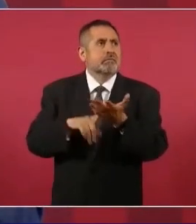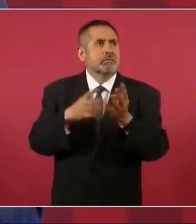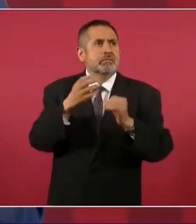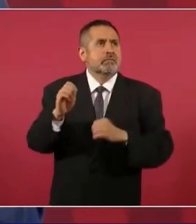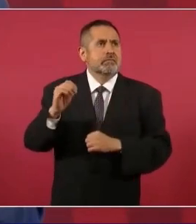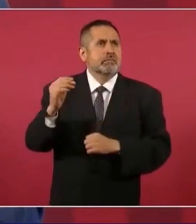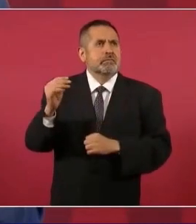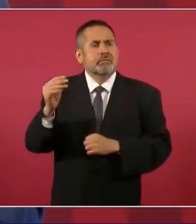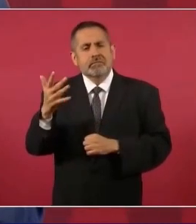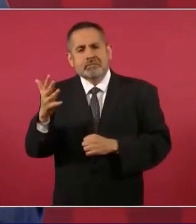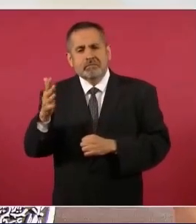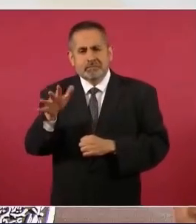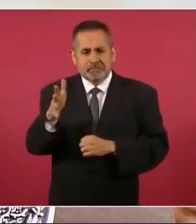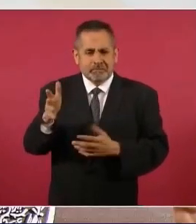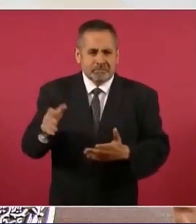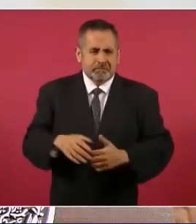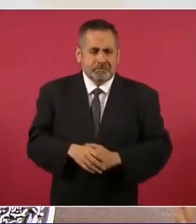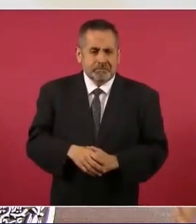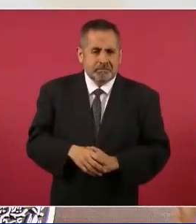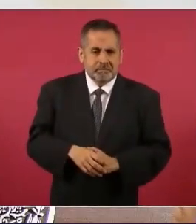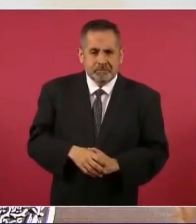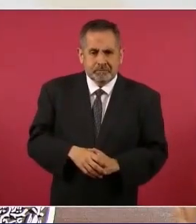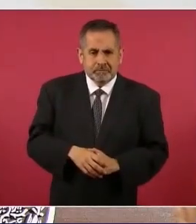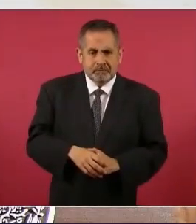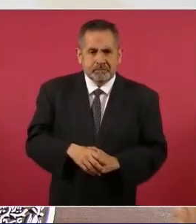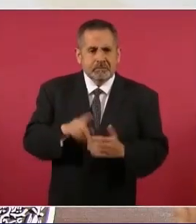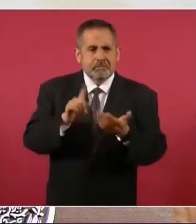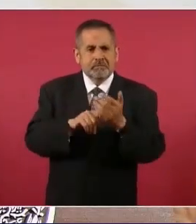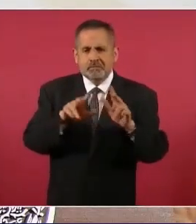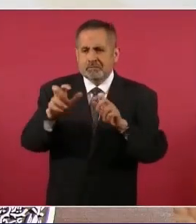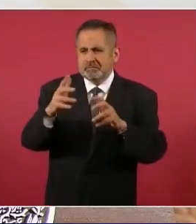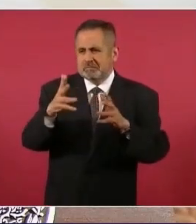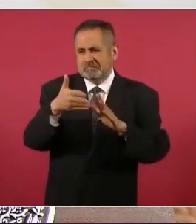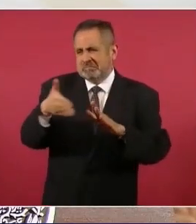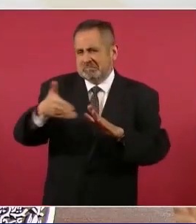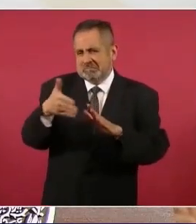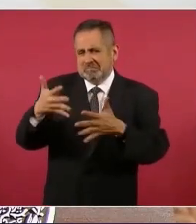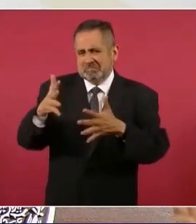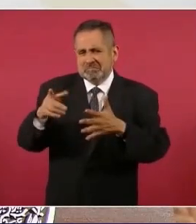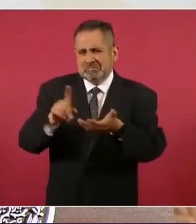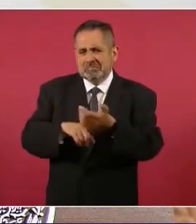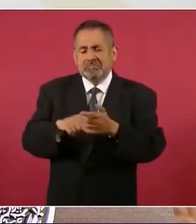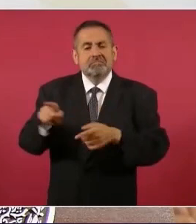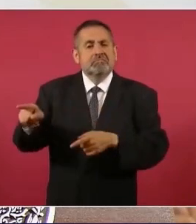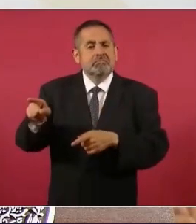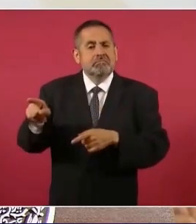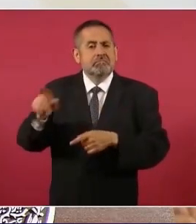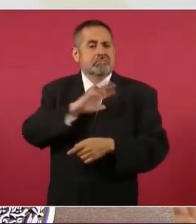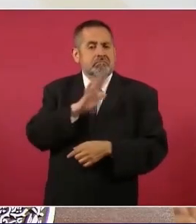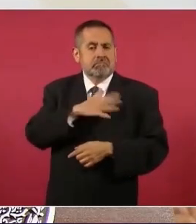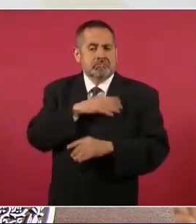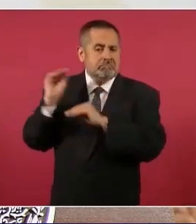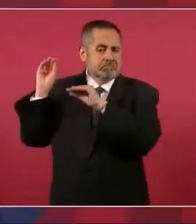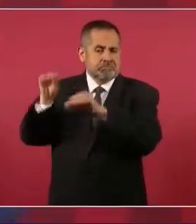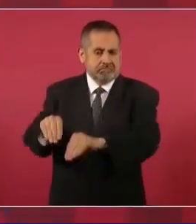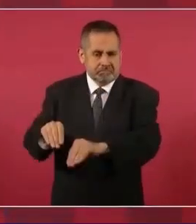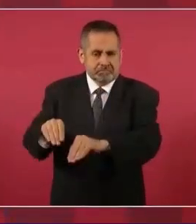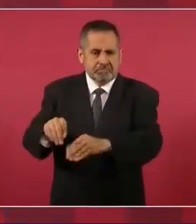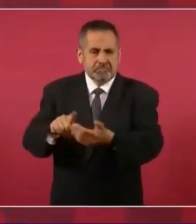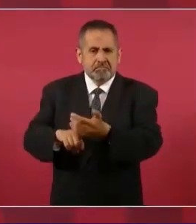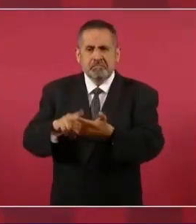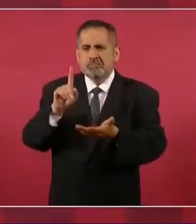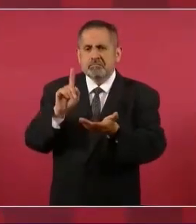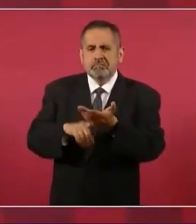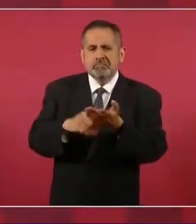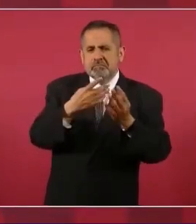de haber llegado de España a principios años del siglo